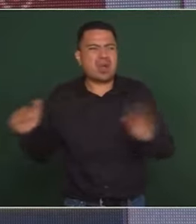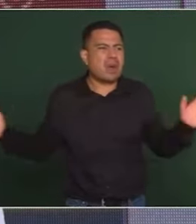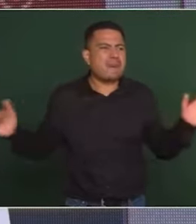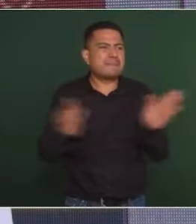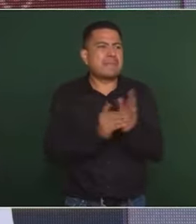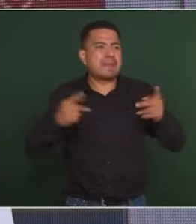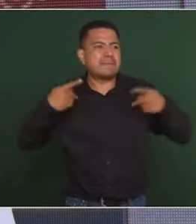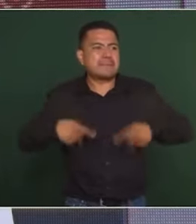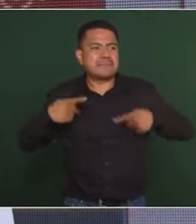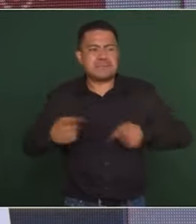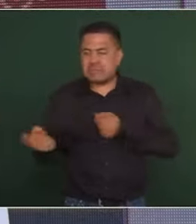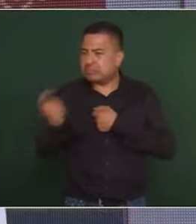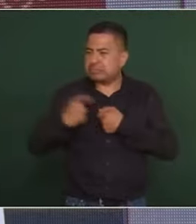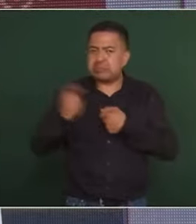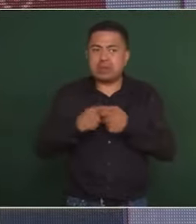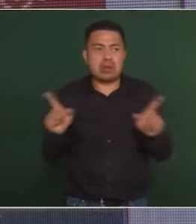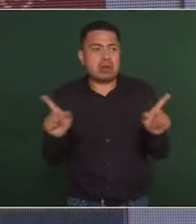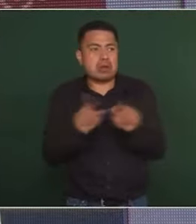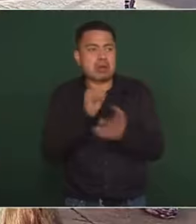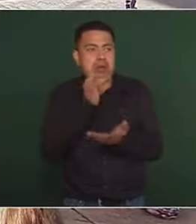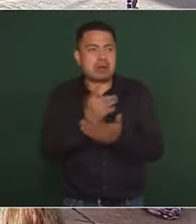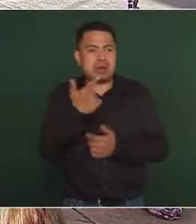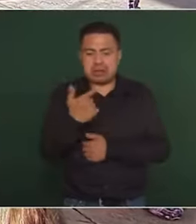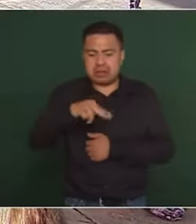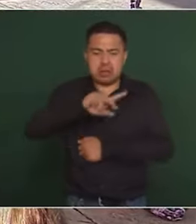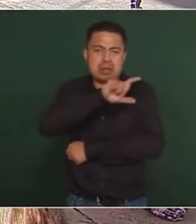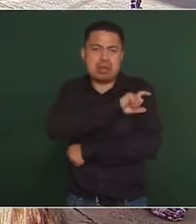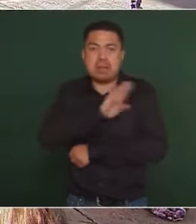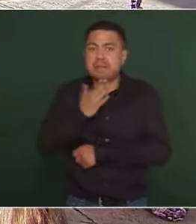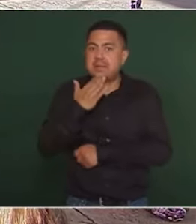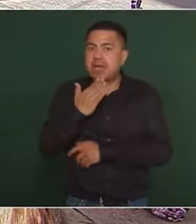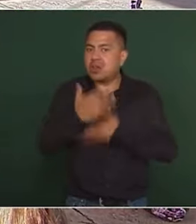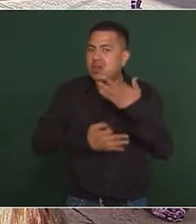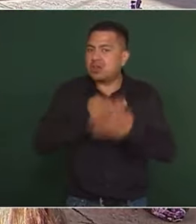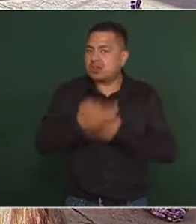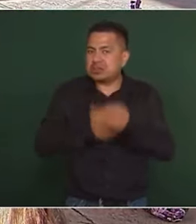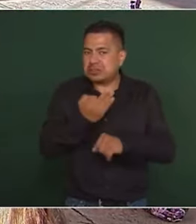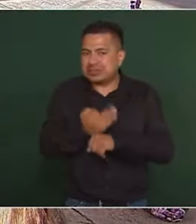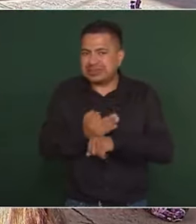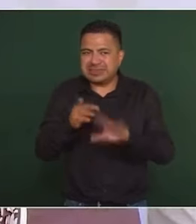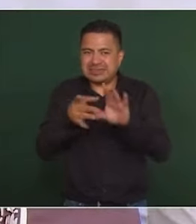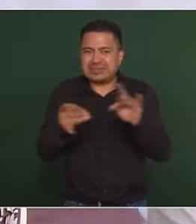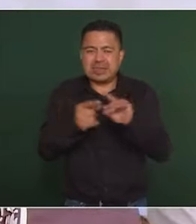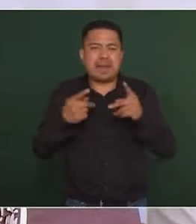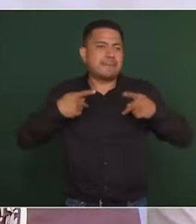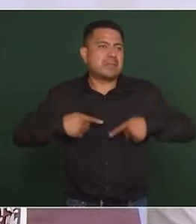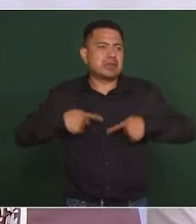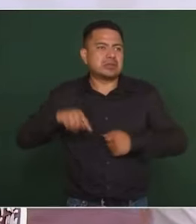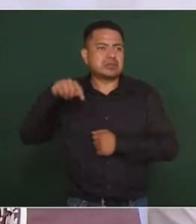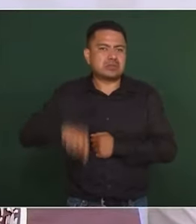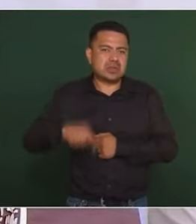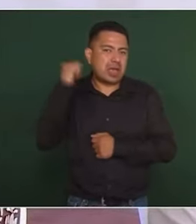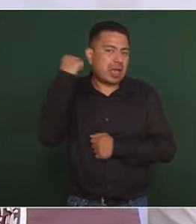elementos, sólo la Guardia Nacional. Y una muy buena noticia para la gente de Acapulco, de